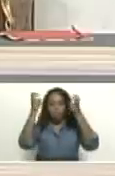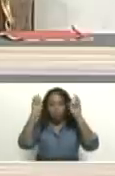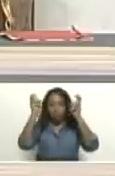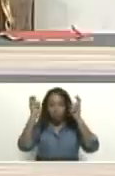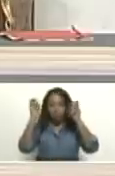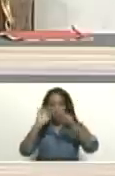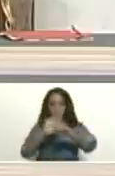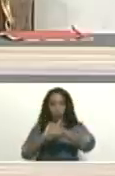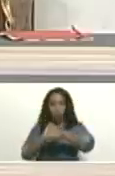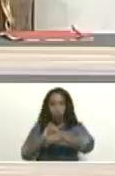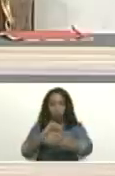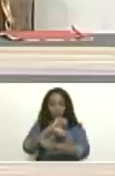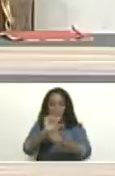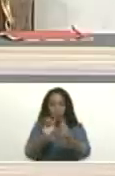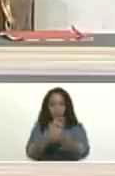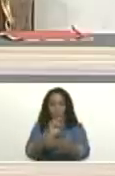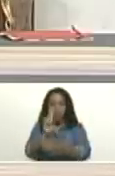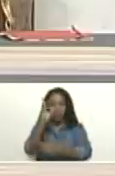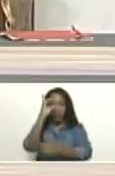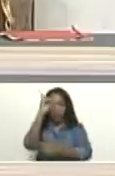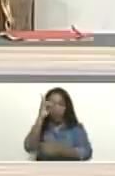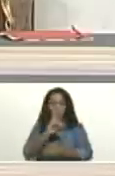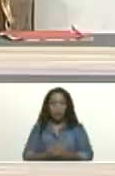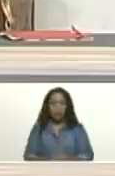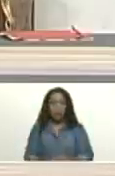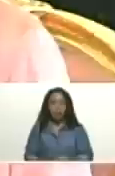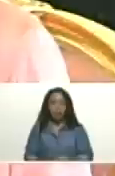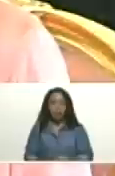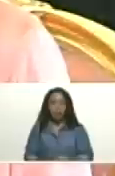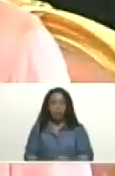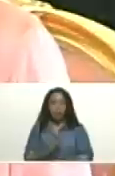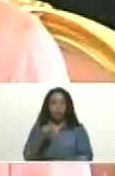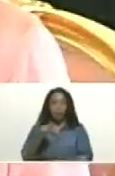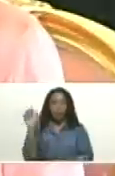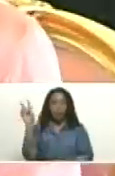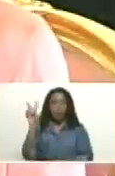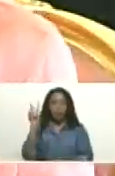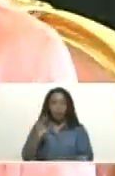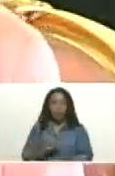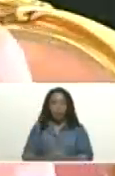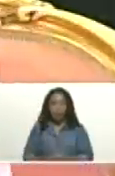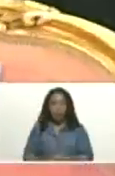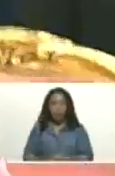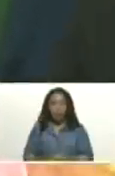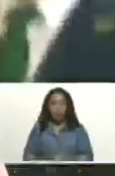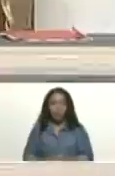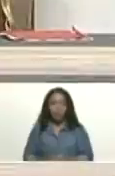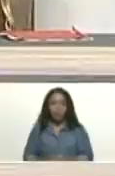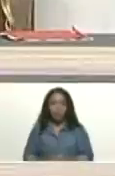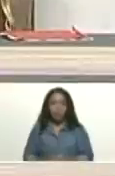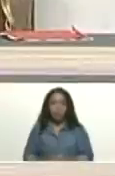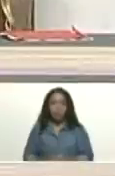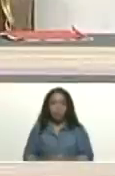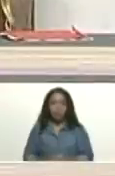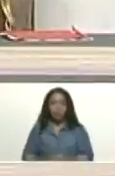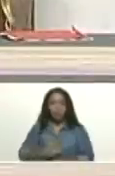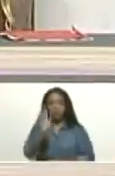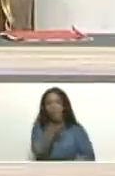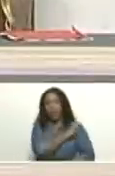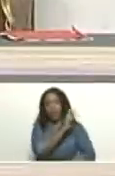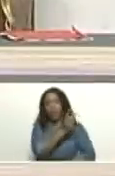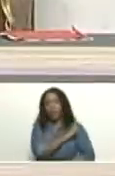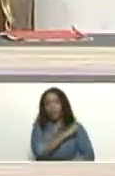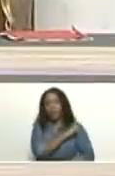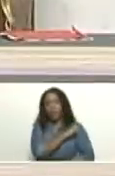Delcy Rodríguez, vicepresidente ejecutiva de la República Bolivariana de Venezuela. Presidenta, almirante en jefe